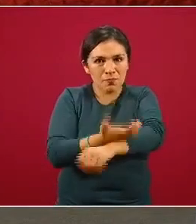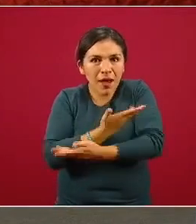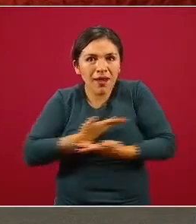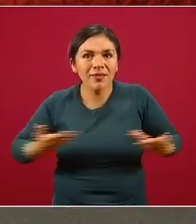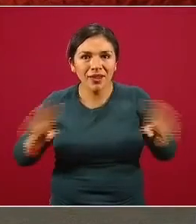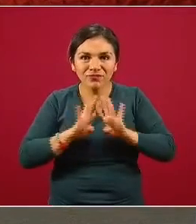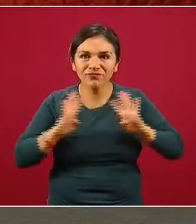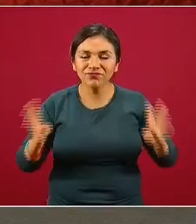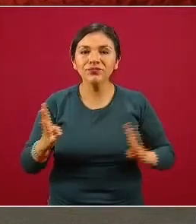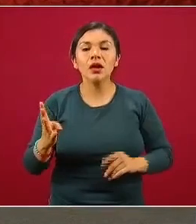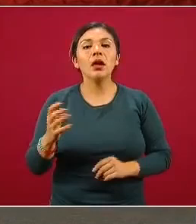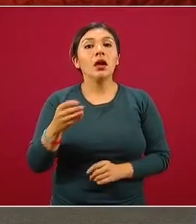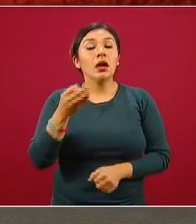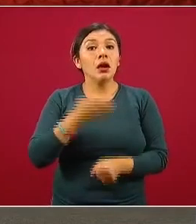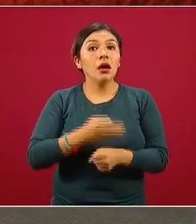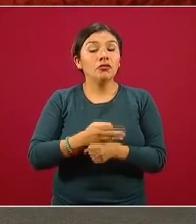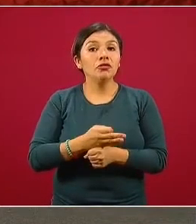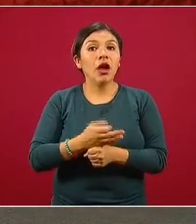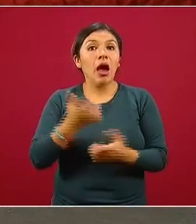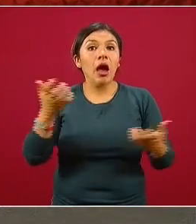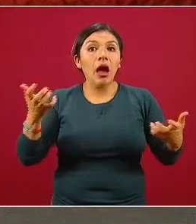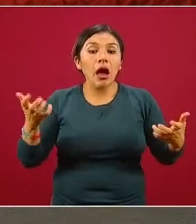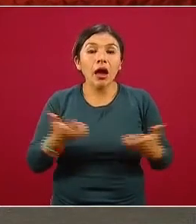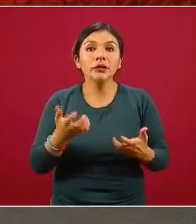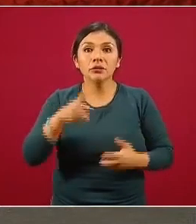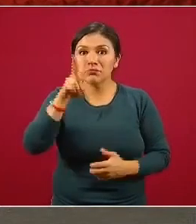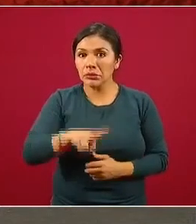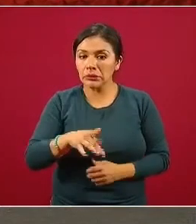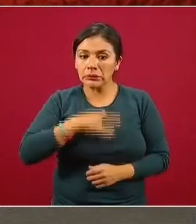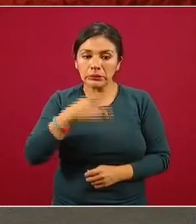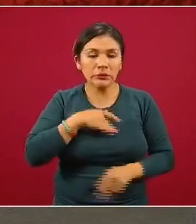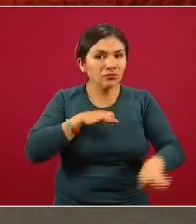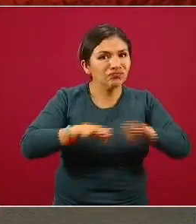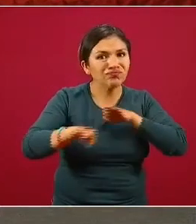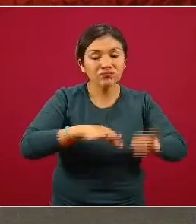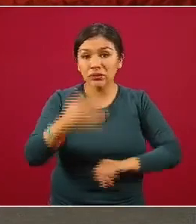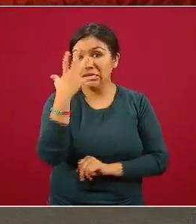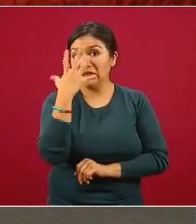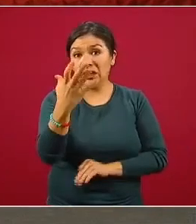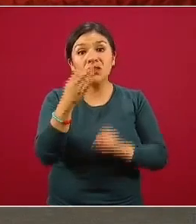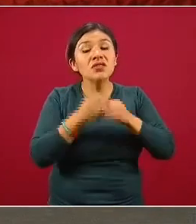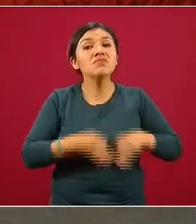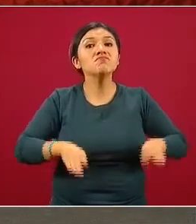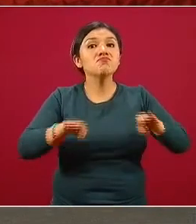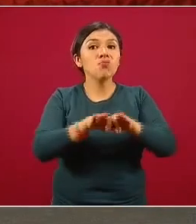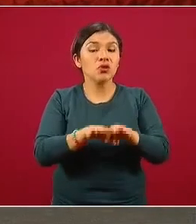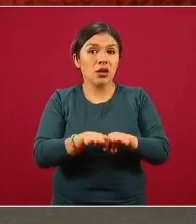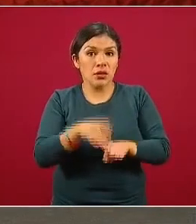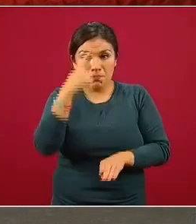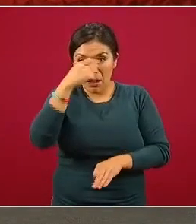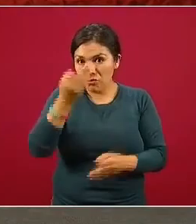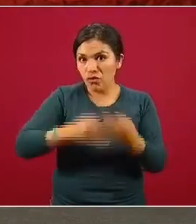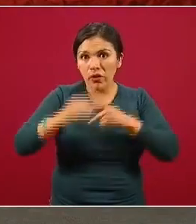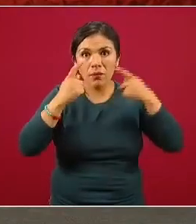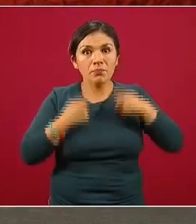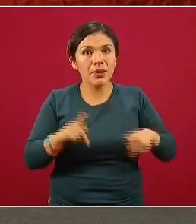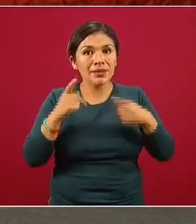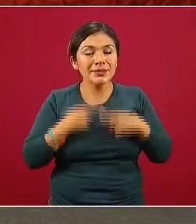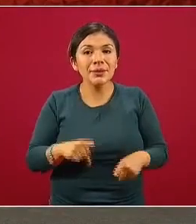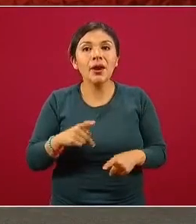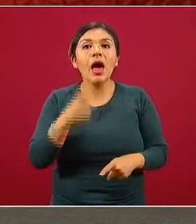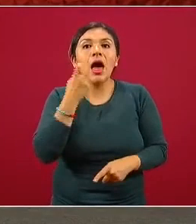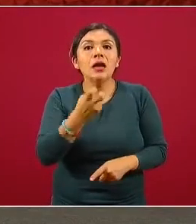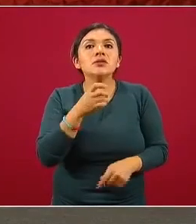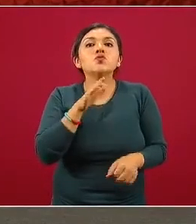que estamos tomándonos con mucha seriedad y con mucha importancia para nosotros y para la gente el